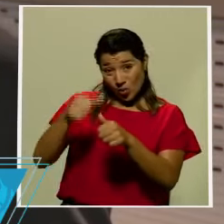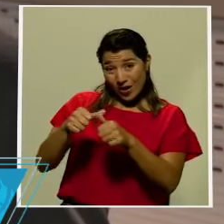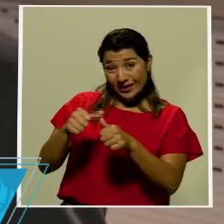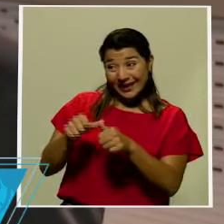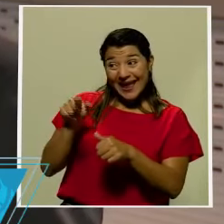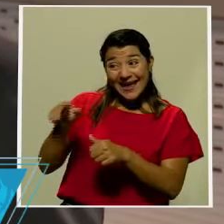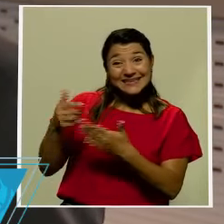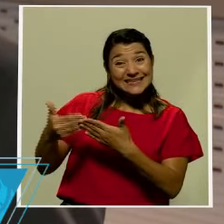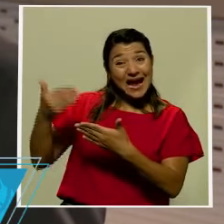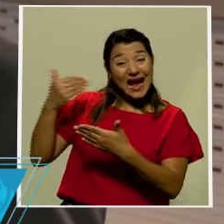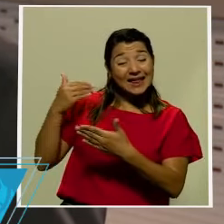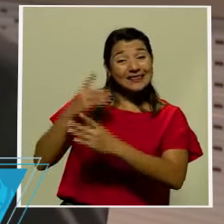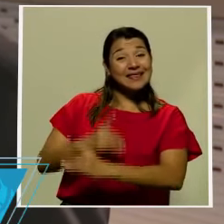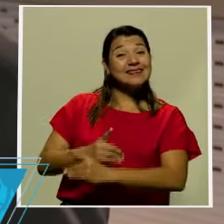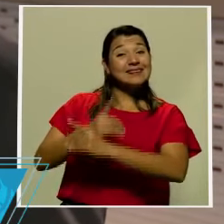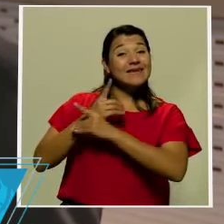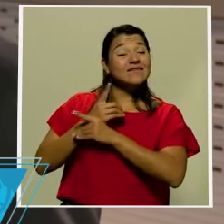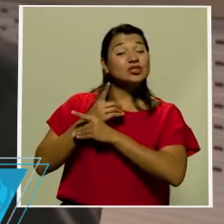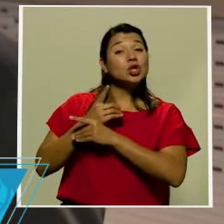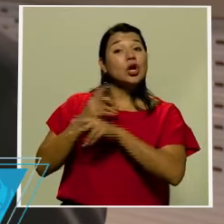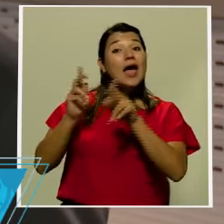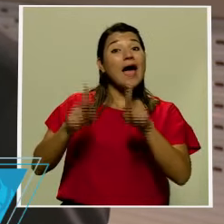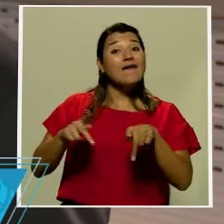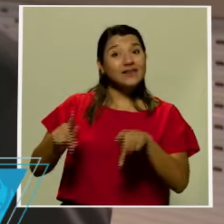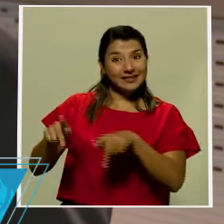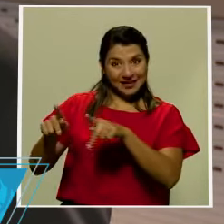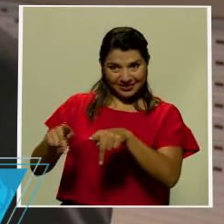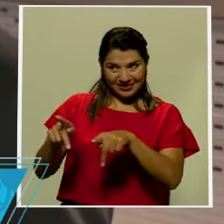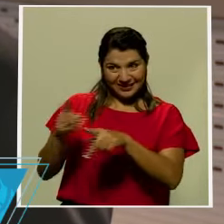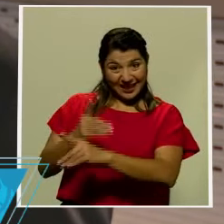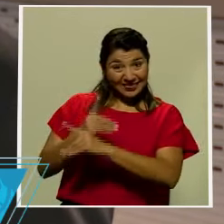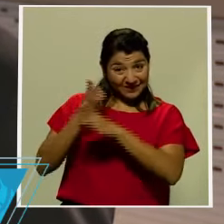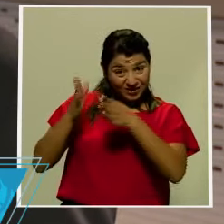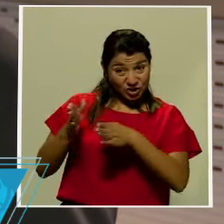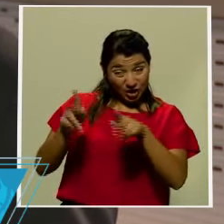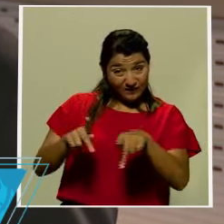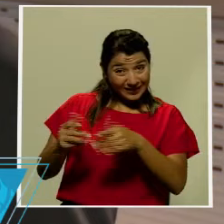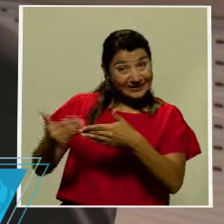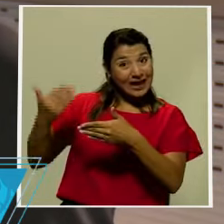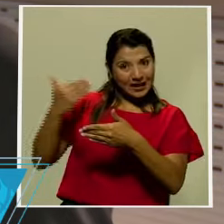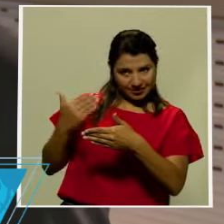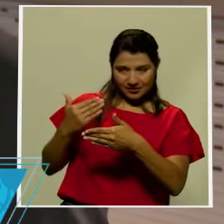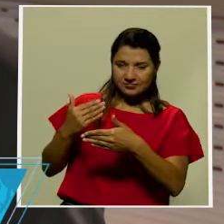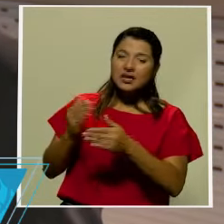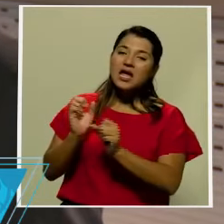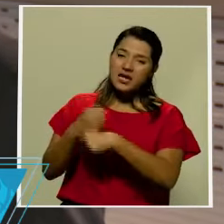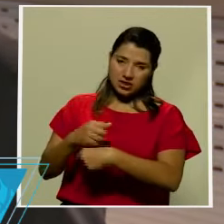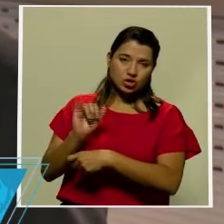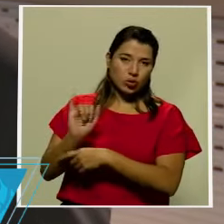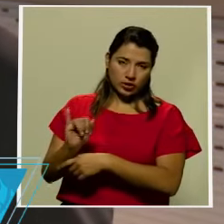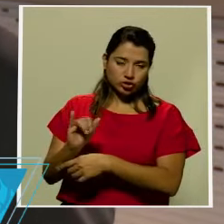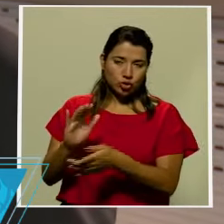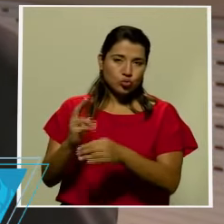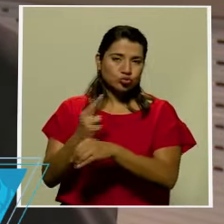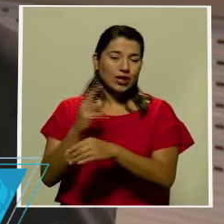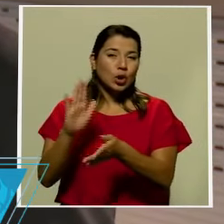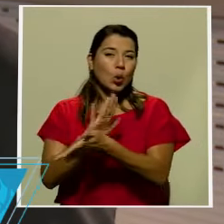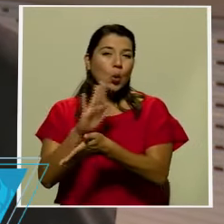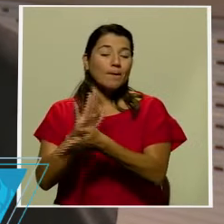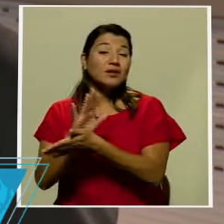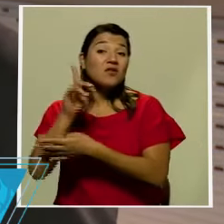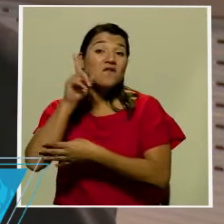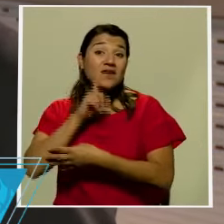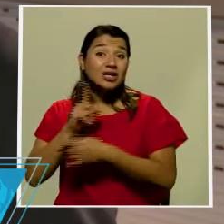defensora de los habitantes y entonces el tribunal lo que dice es se debe valorar si